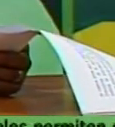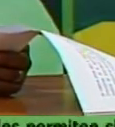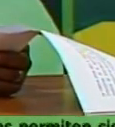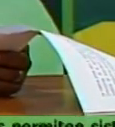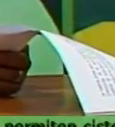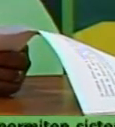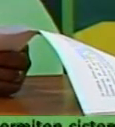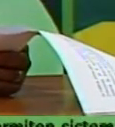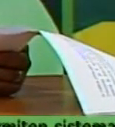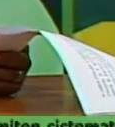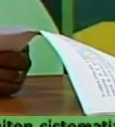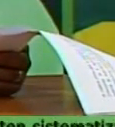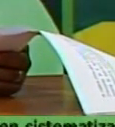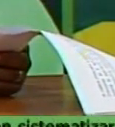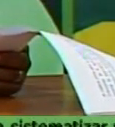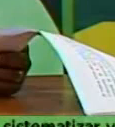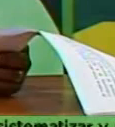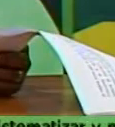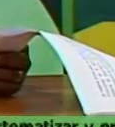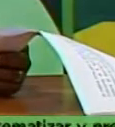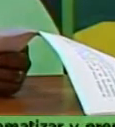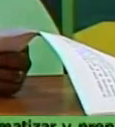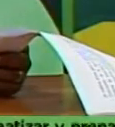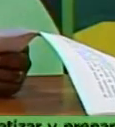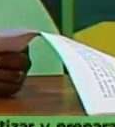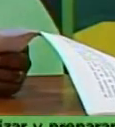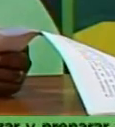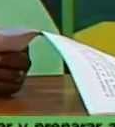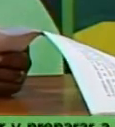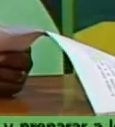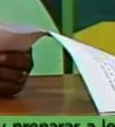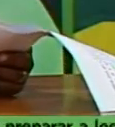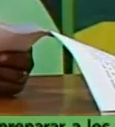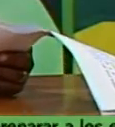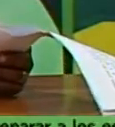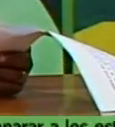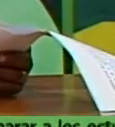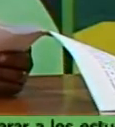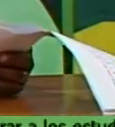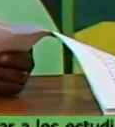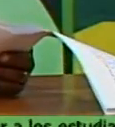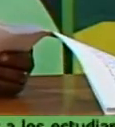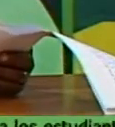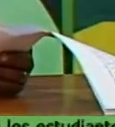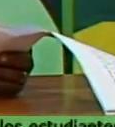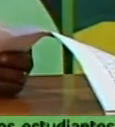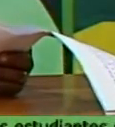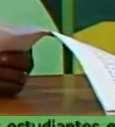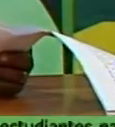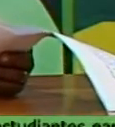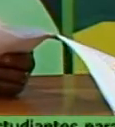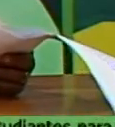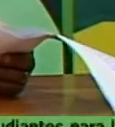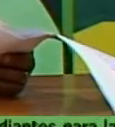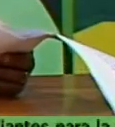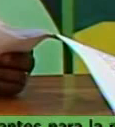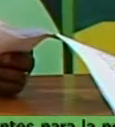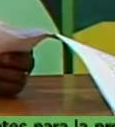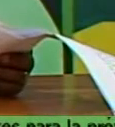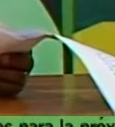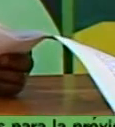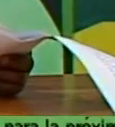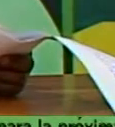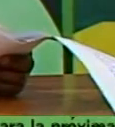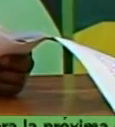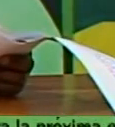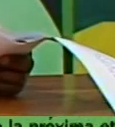que entonces tenemos que tener más área para lograr los volúmenes de estos productos que necesita la población y es por